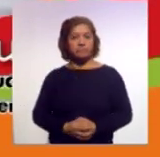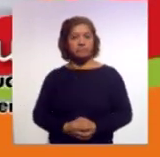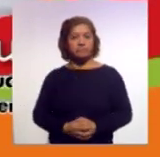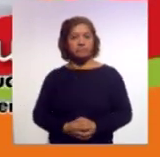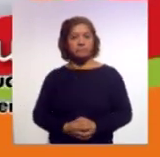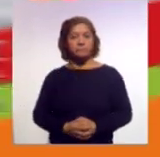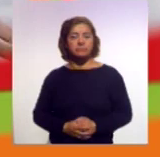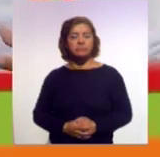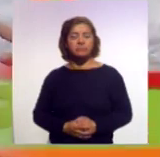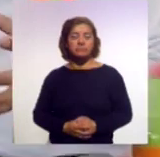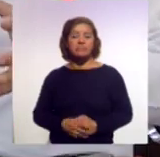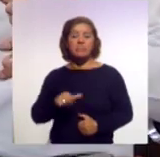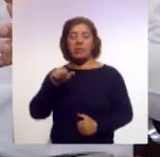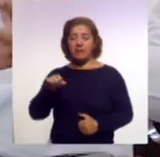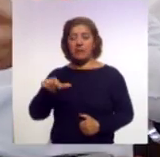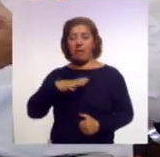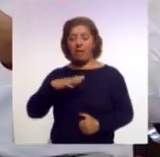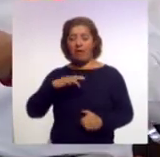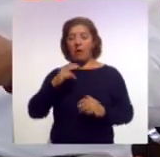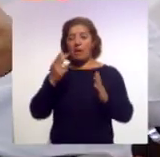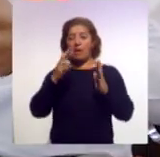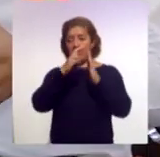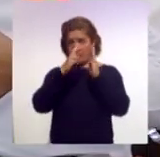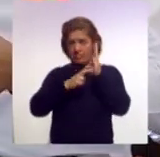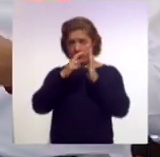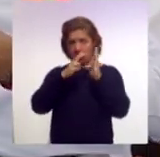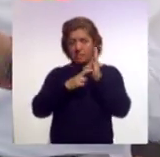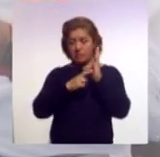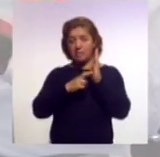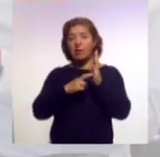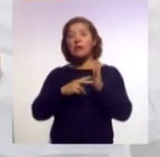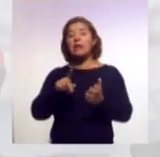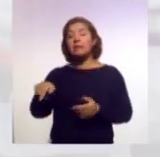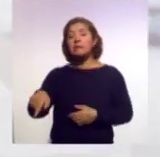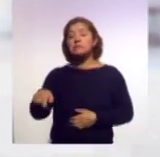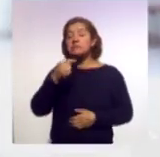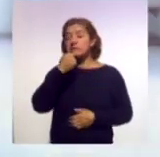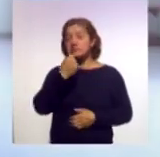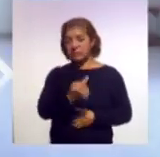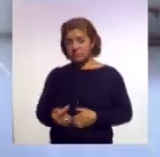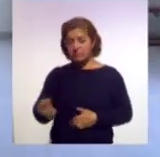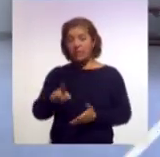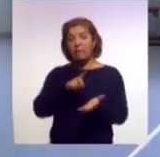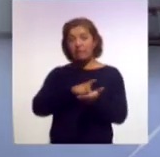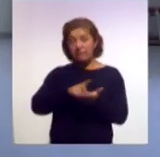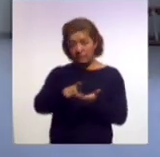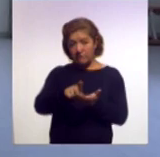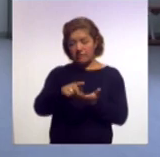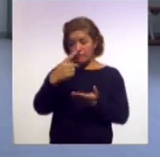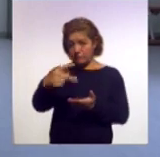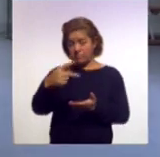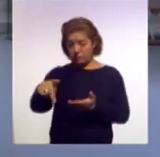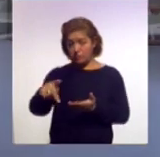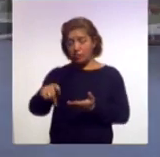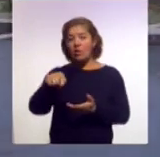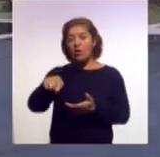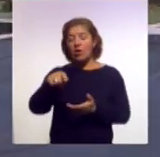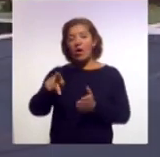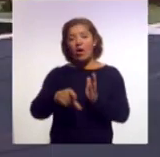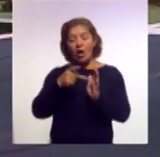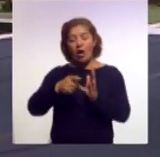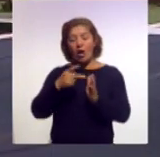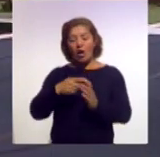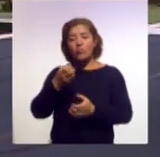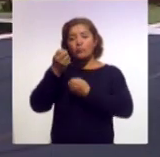cuerpo normativo es la restitución del derecho a vivir en familia de una niña, niño o adolescente que por alguna